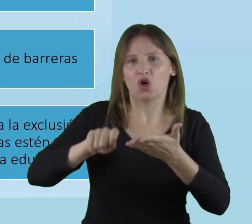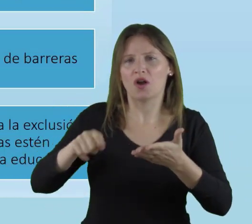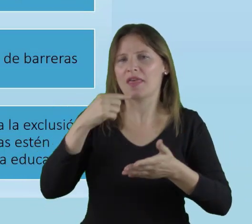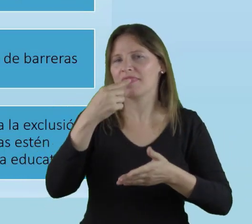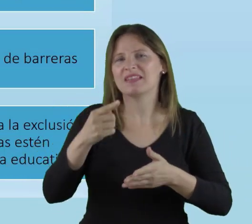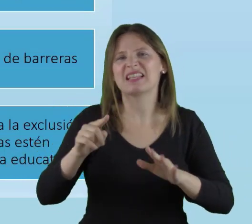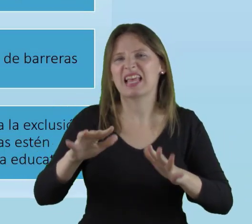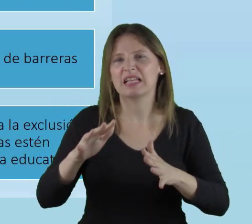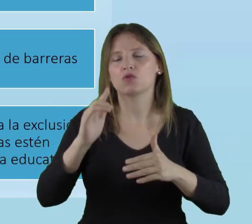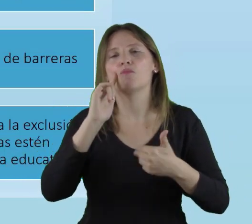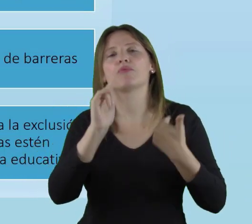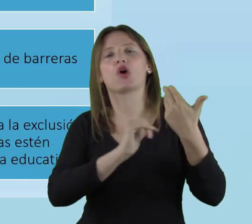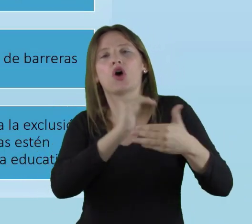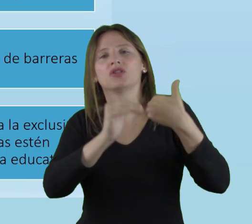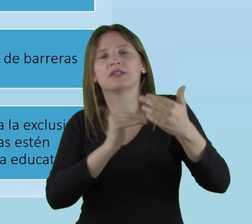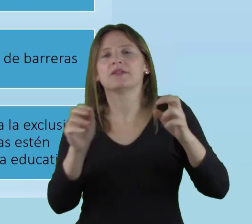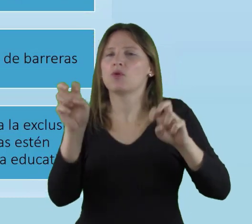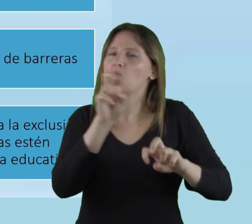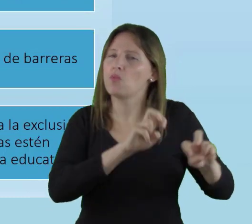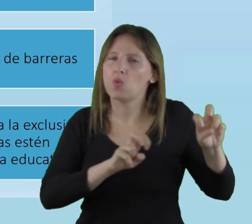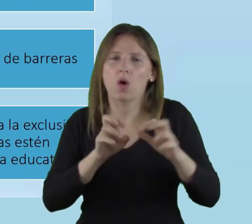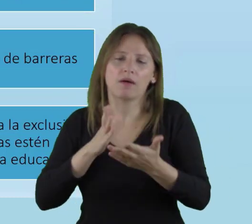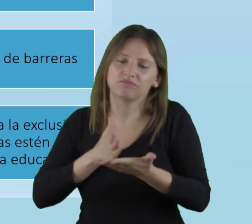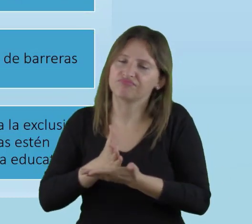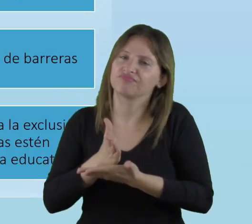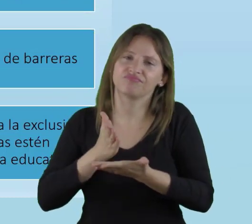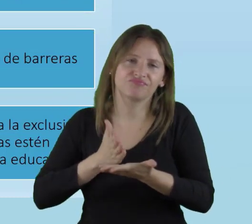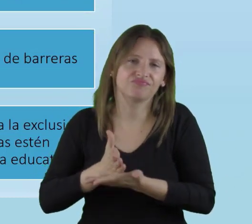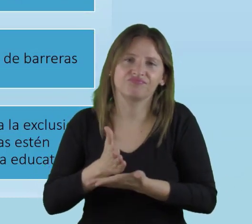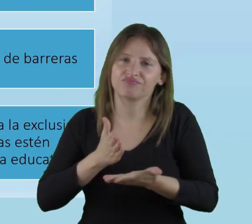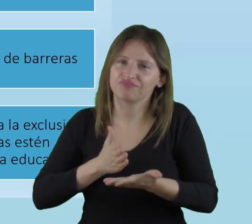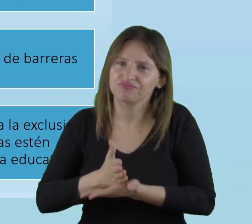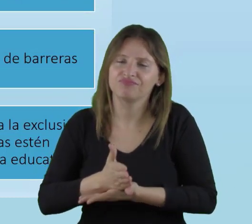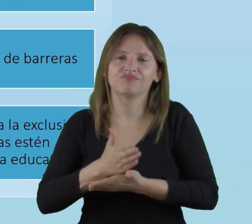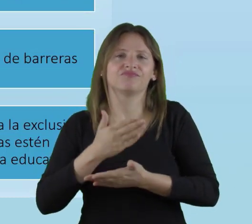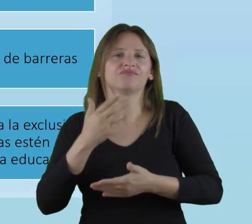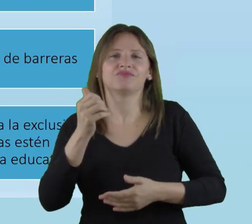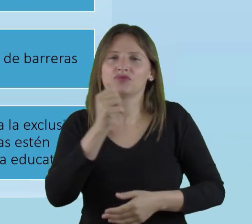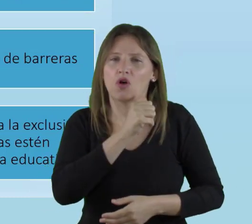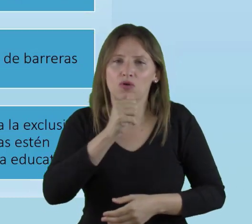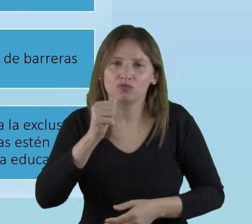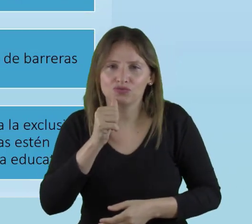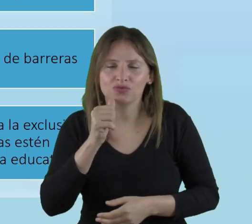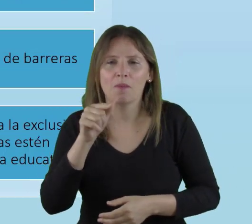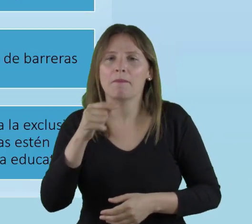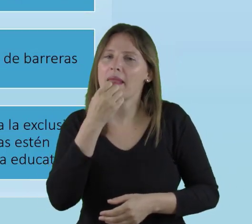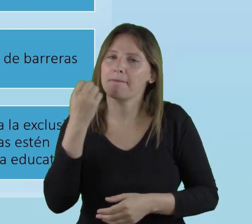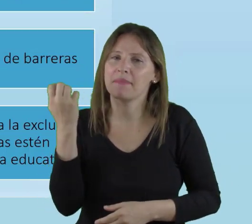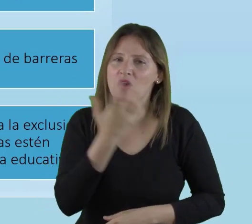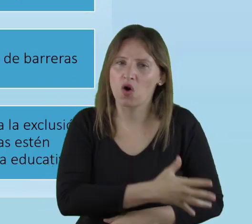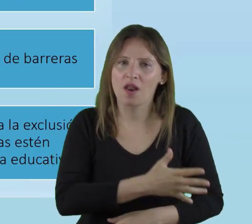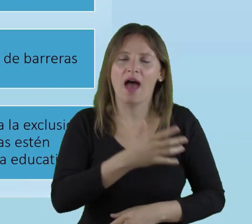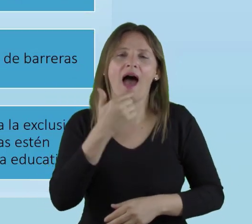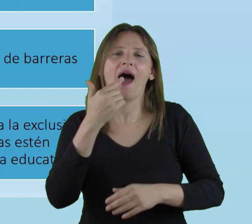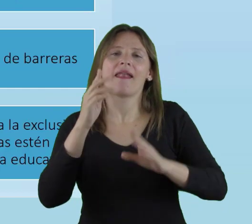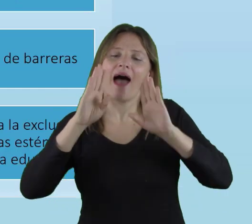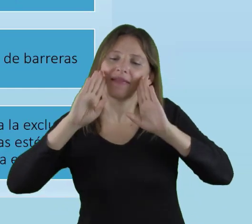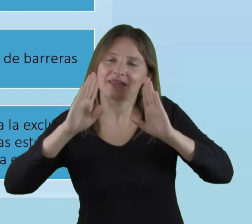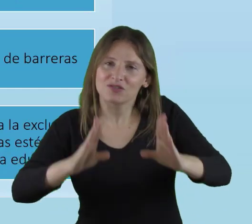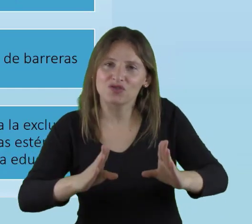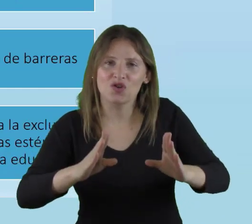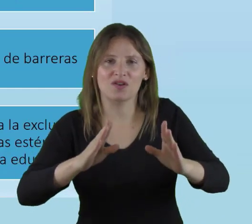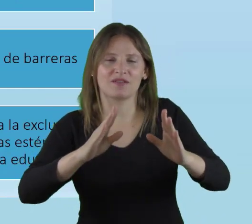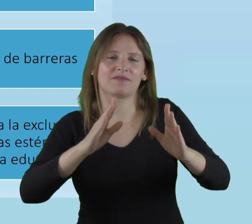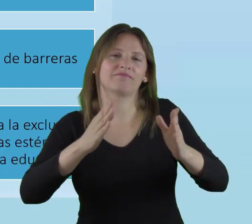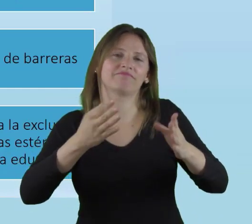como un proceso que busca constantemente las respuestas para mejorar la